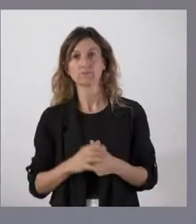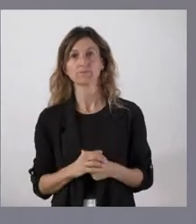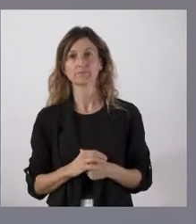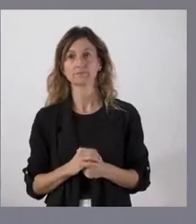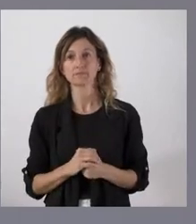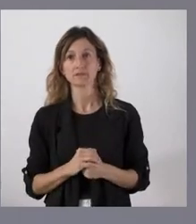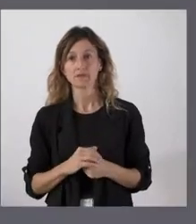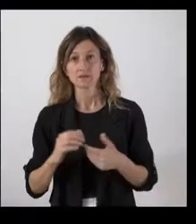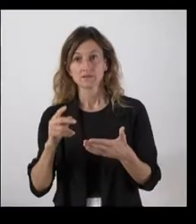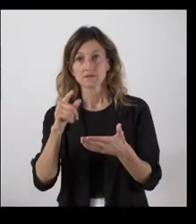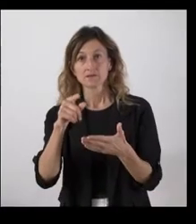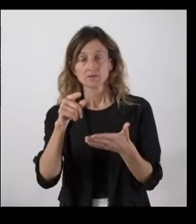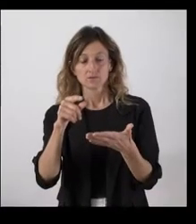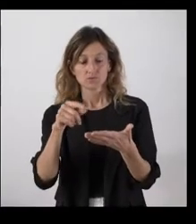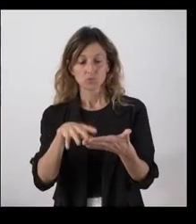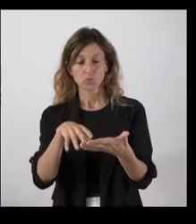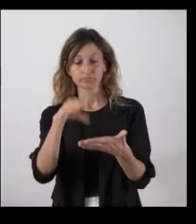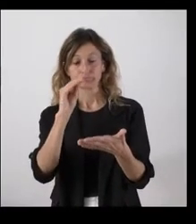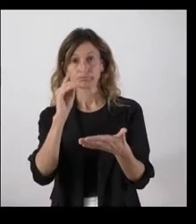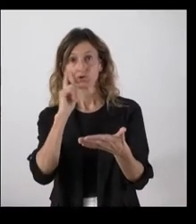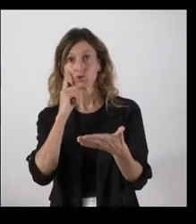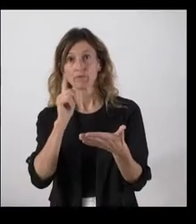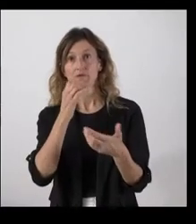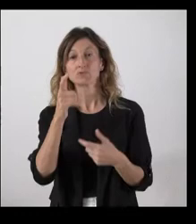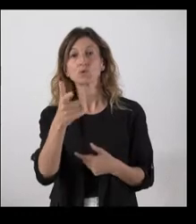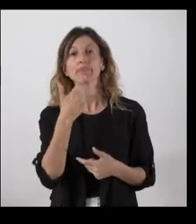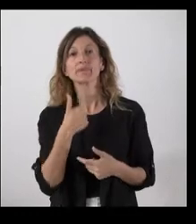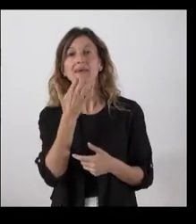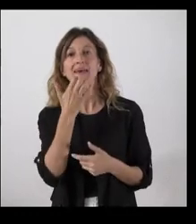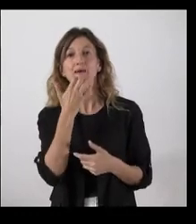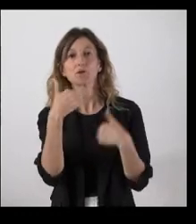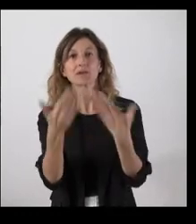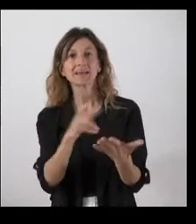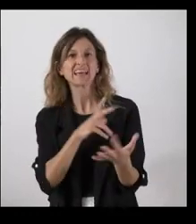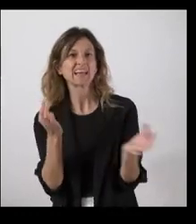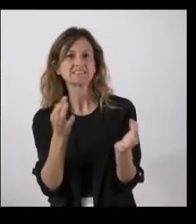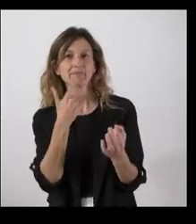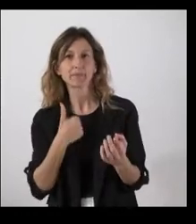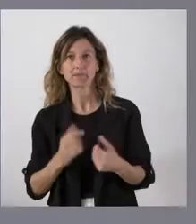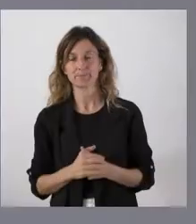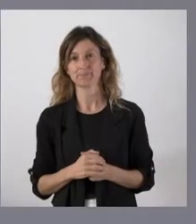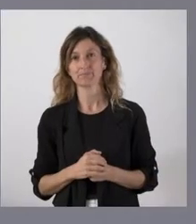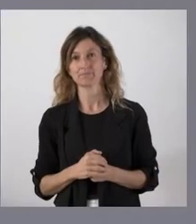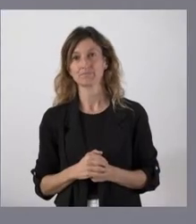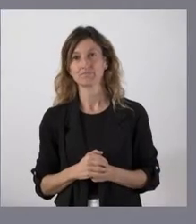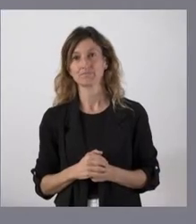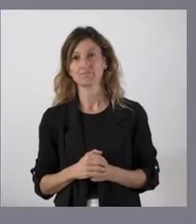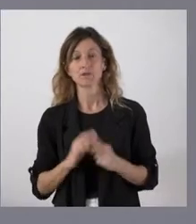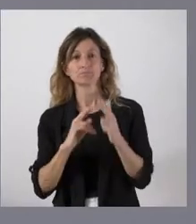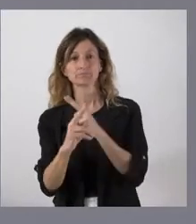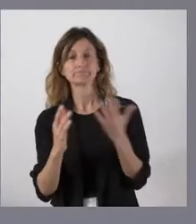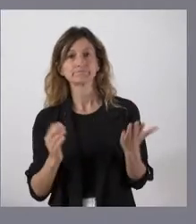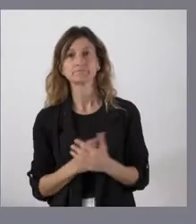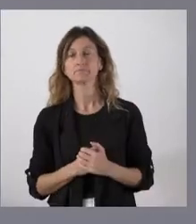sigo sin ver lo que me refiere pero, por si acaso, ¿me puede poner un ejemplo de que sería un regalo de cortesía? Pues, ¿cuál puede ser un ejemplo?